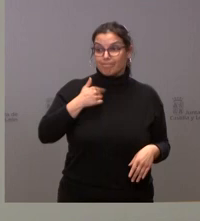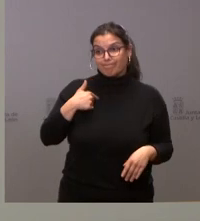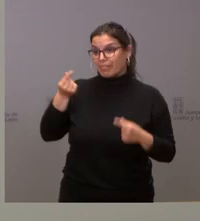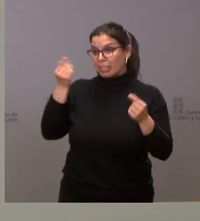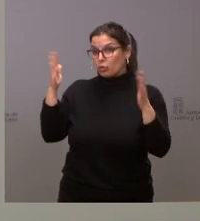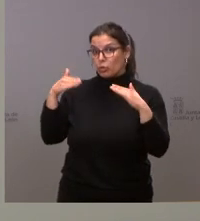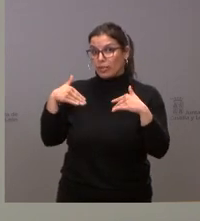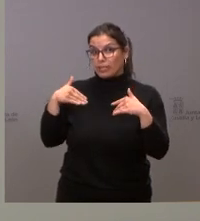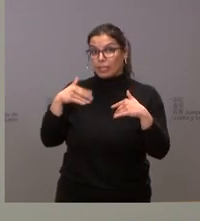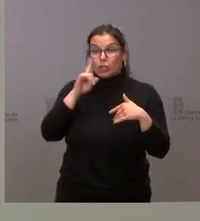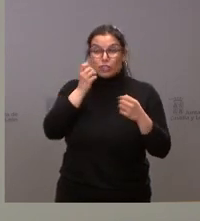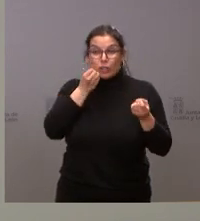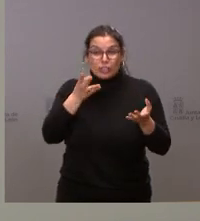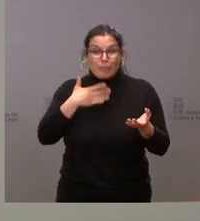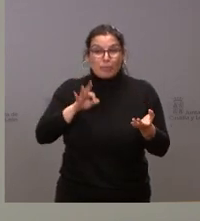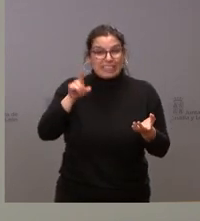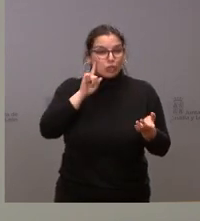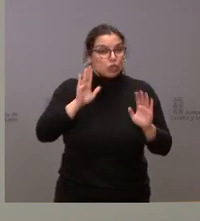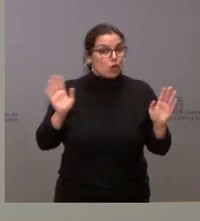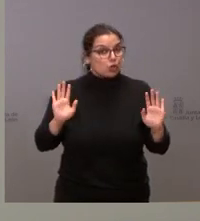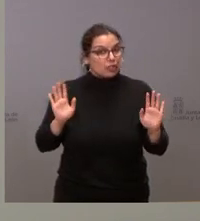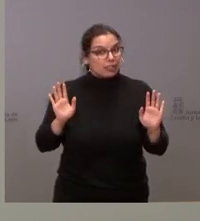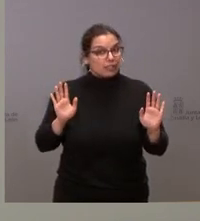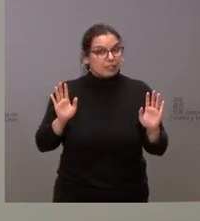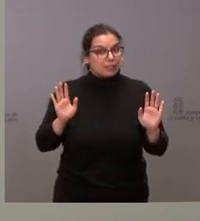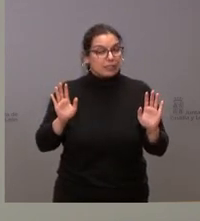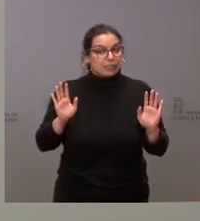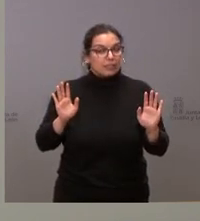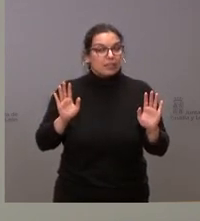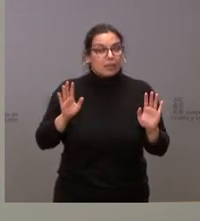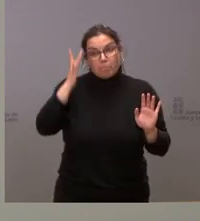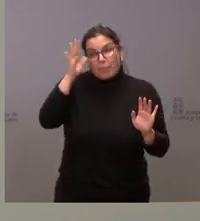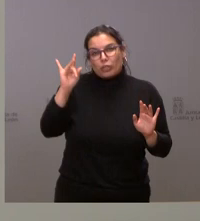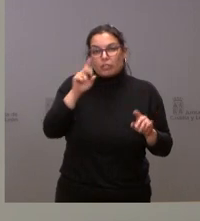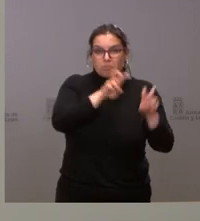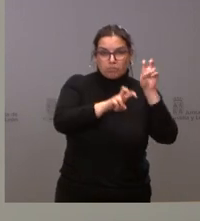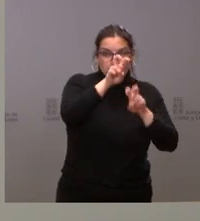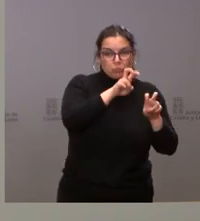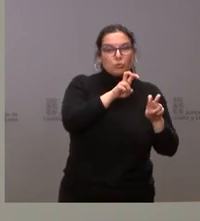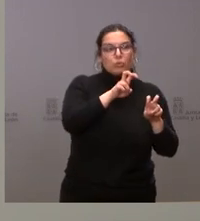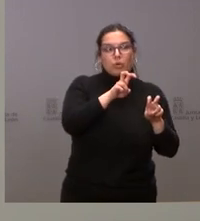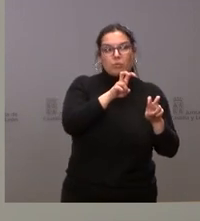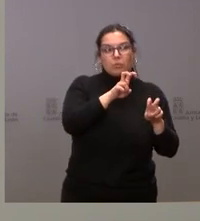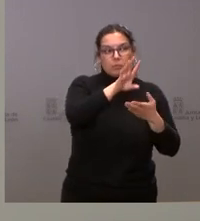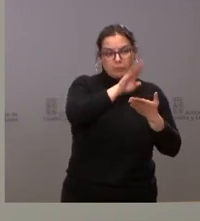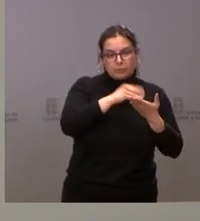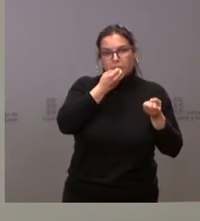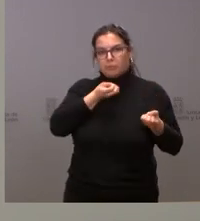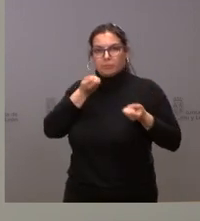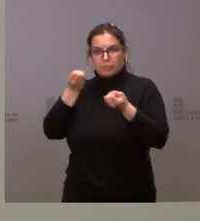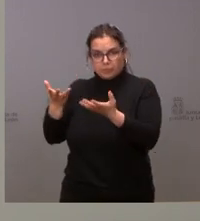Pero no sé si los podemos facilitar desde el momento de la aprobación de la Roma, pero supongo que sí, que estaremos en condiciones de